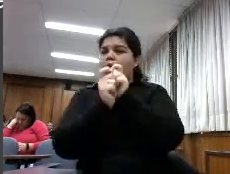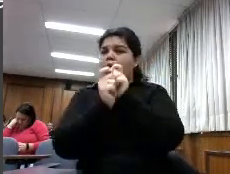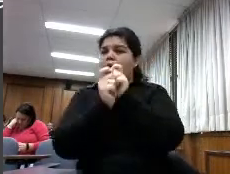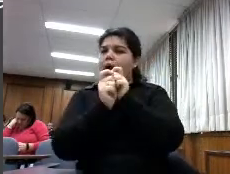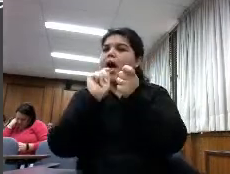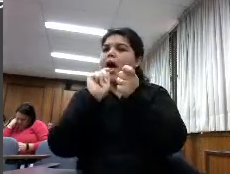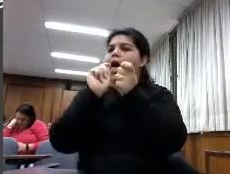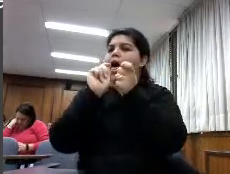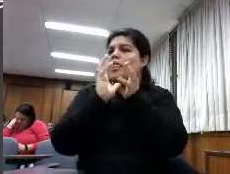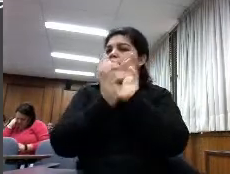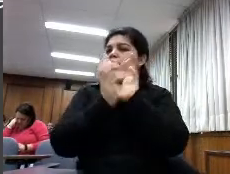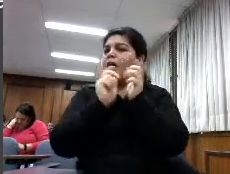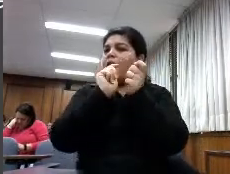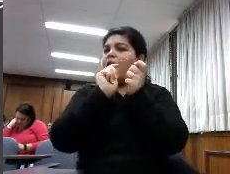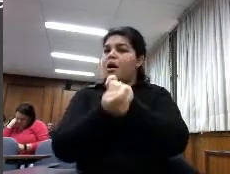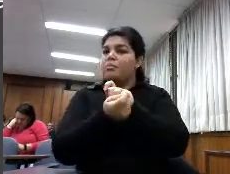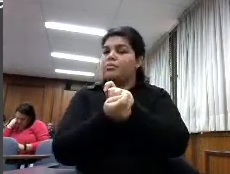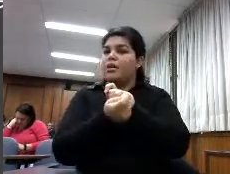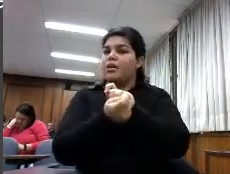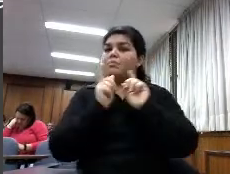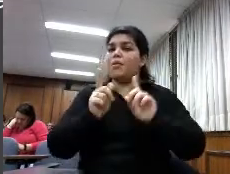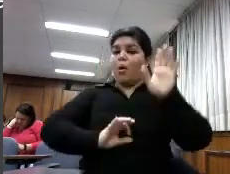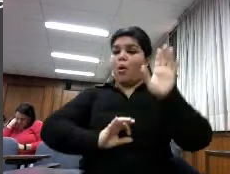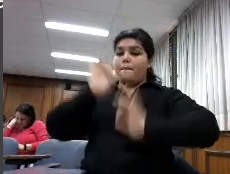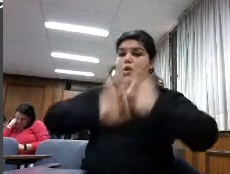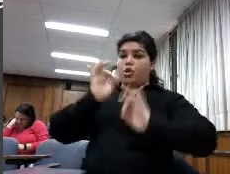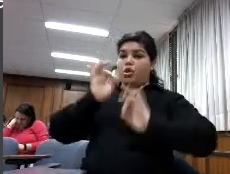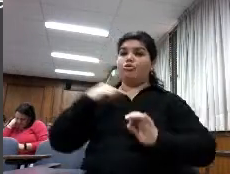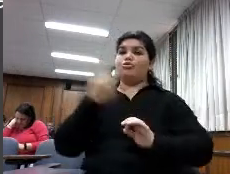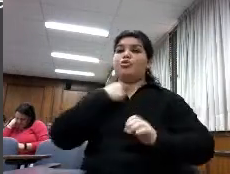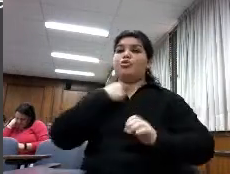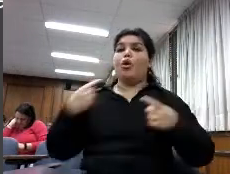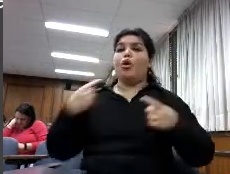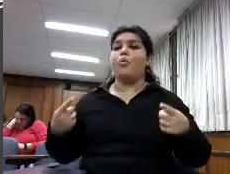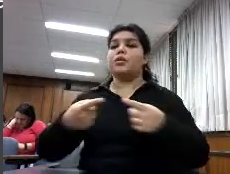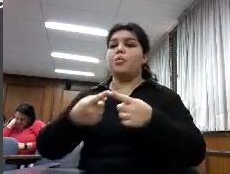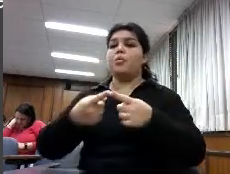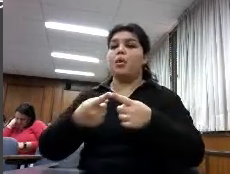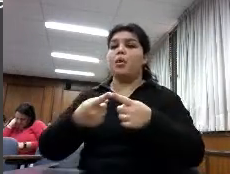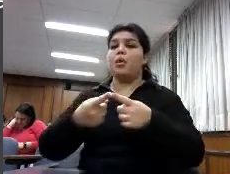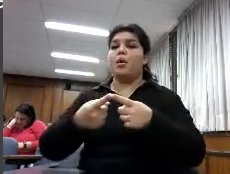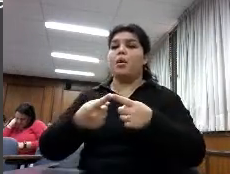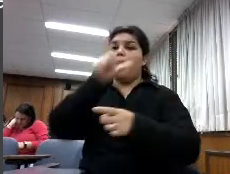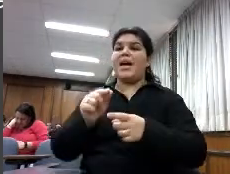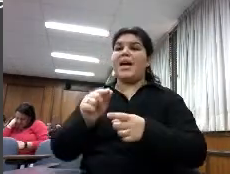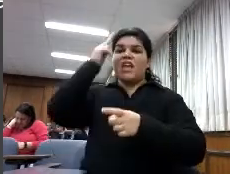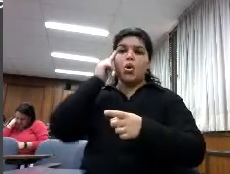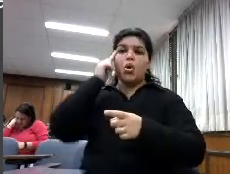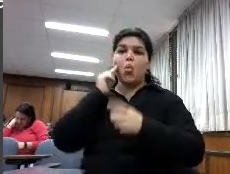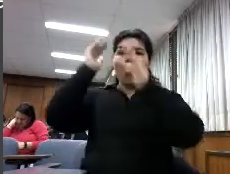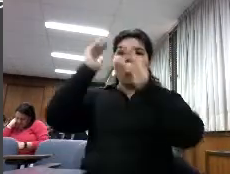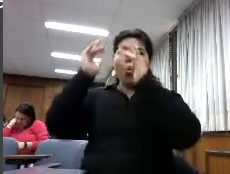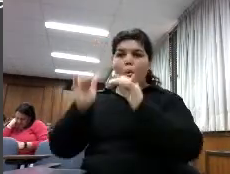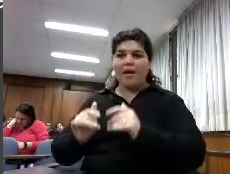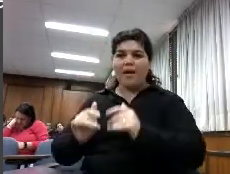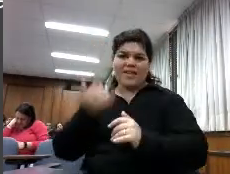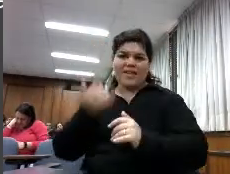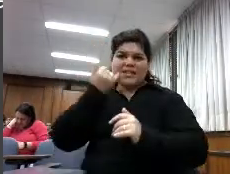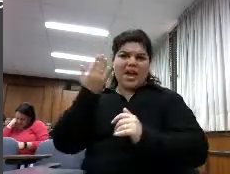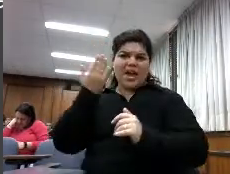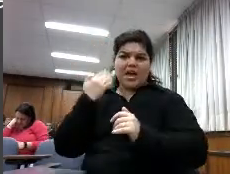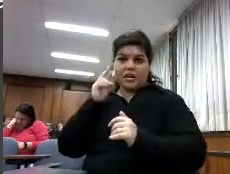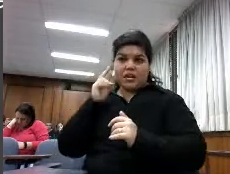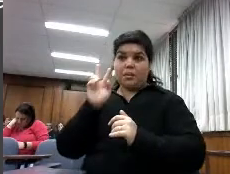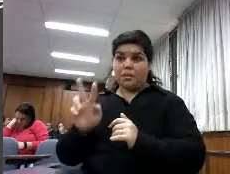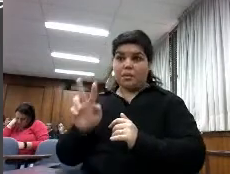pedía también el proyecto de bibliotecas esos nueve países que participaban en el tema y nosotros